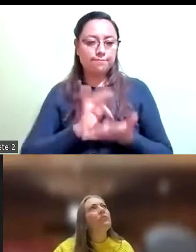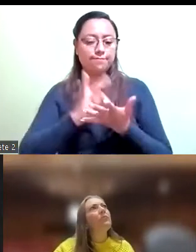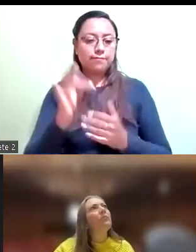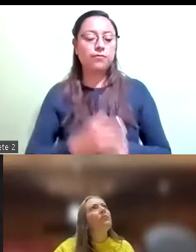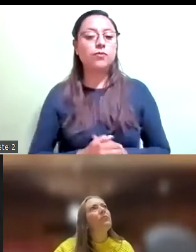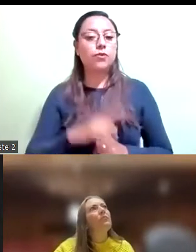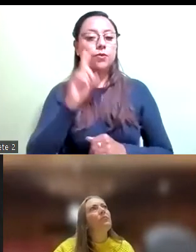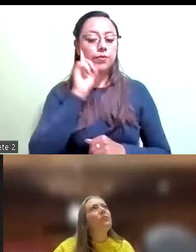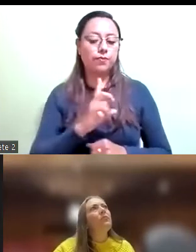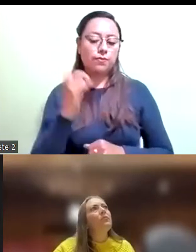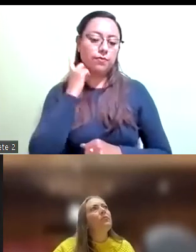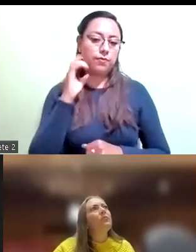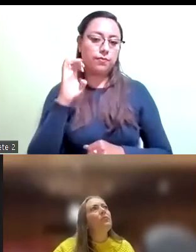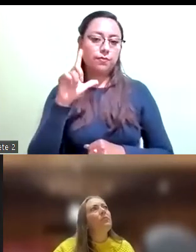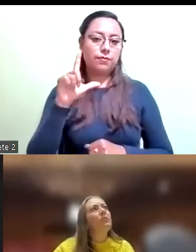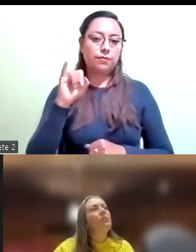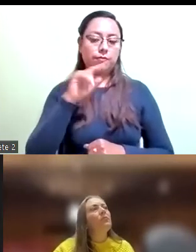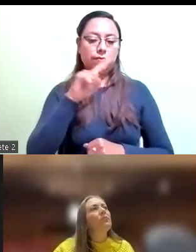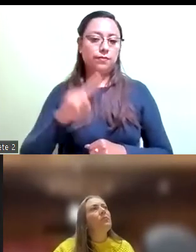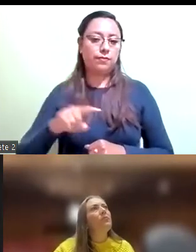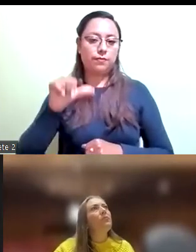Elizabeth Mateos Hernández